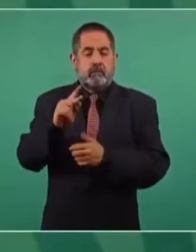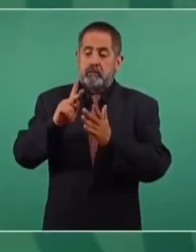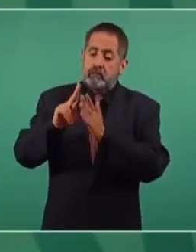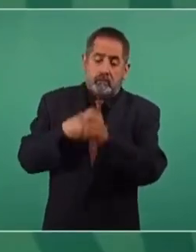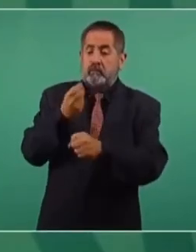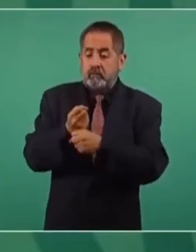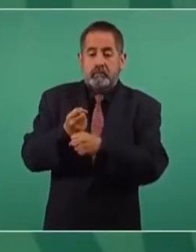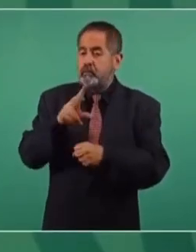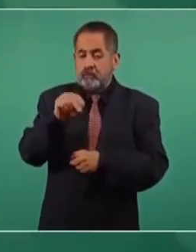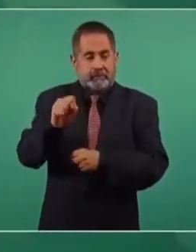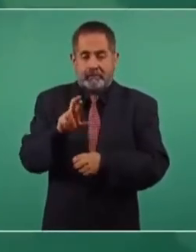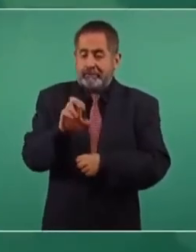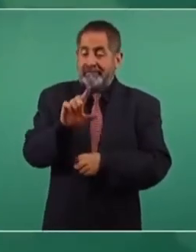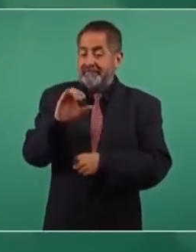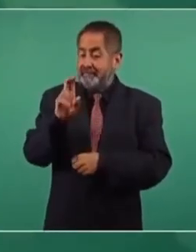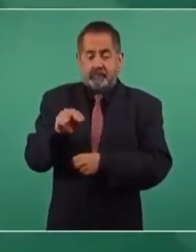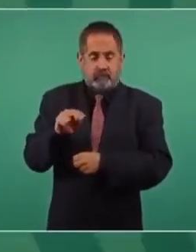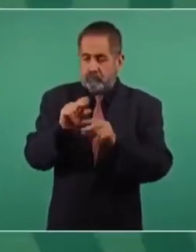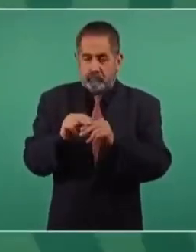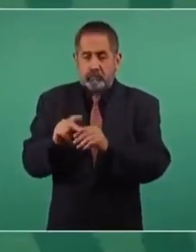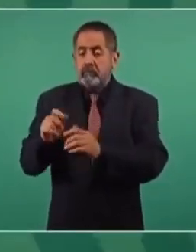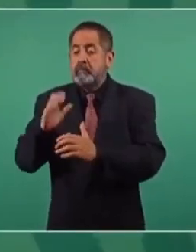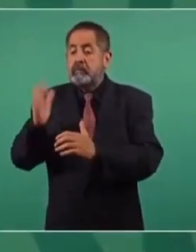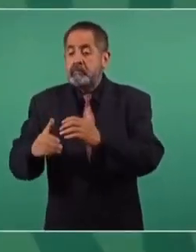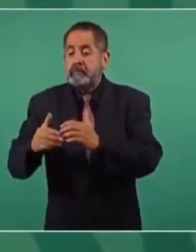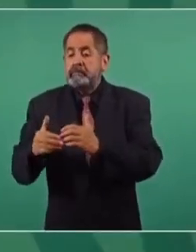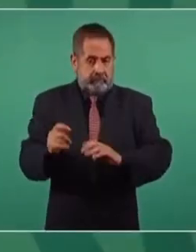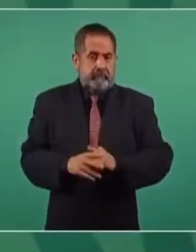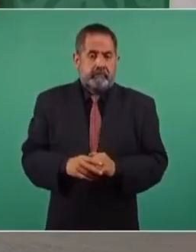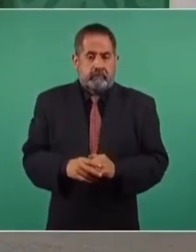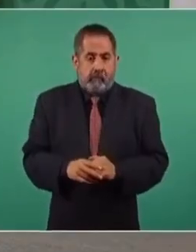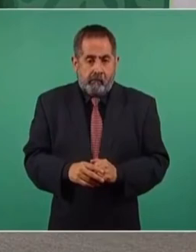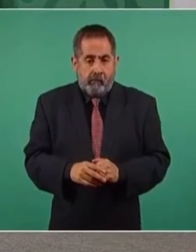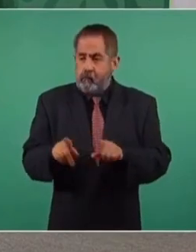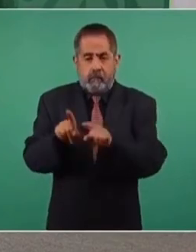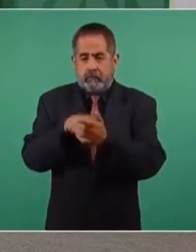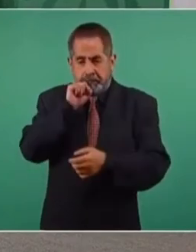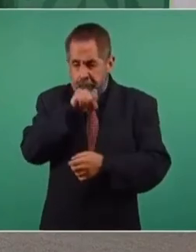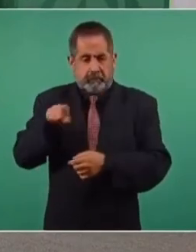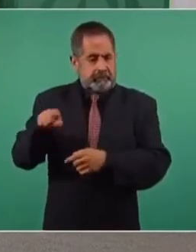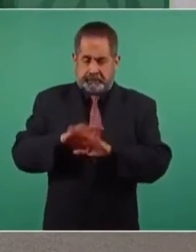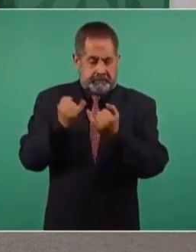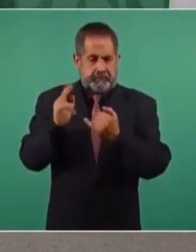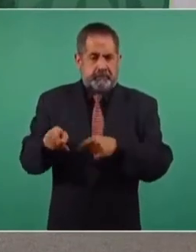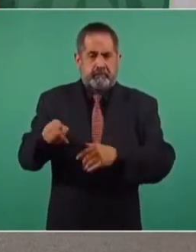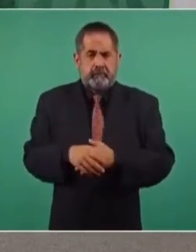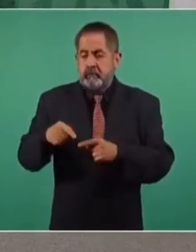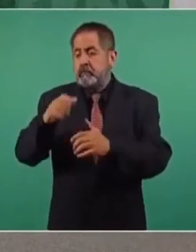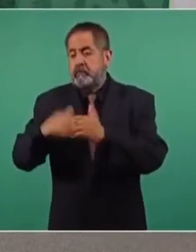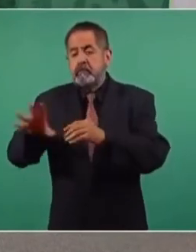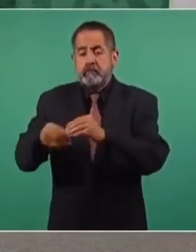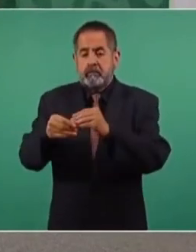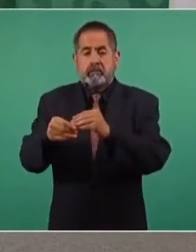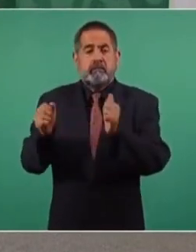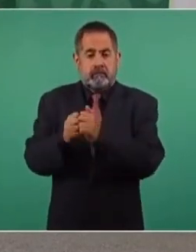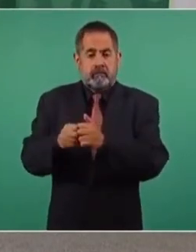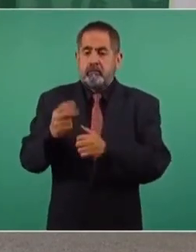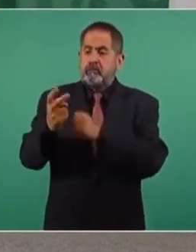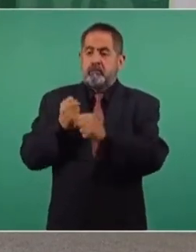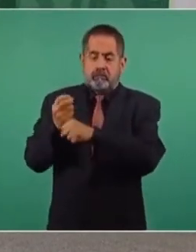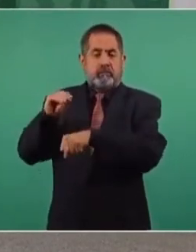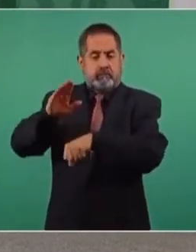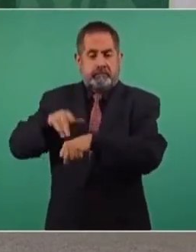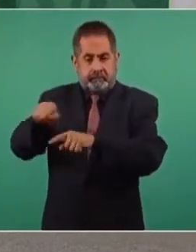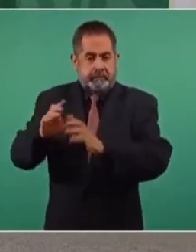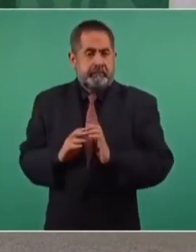reelección, es que termine en el 24, como va a terminar, pero sólo como ministro en el caso